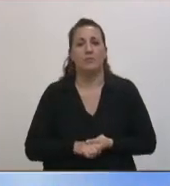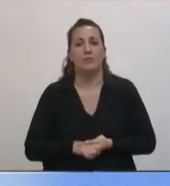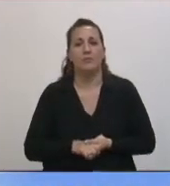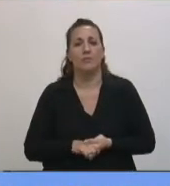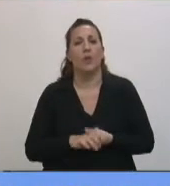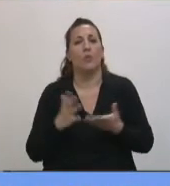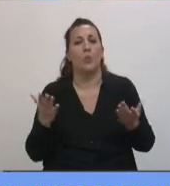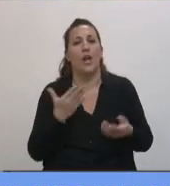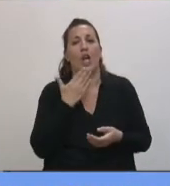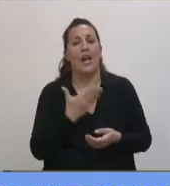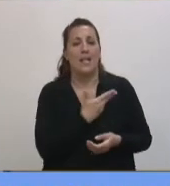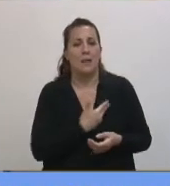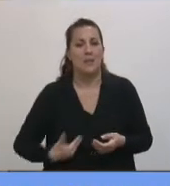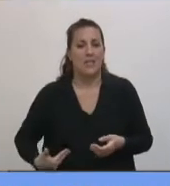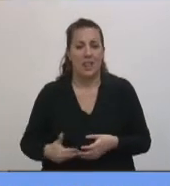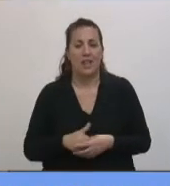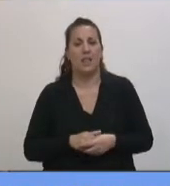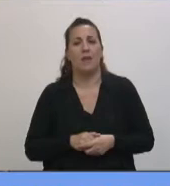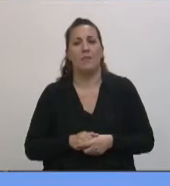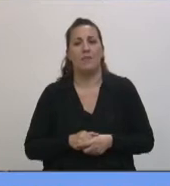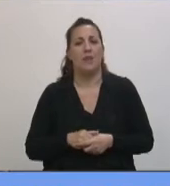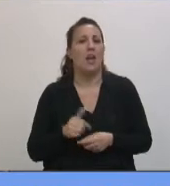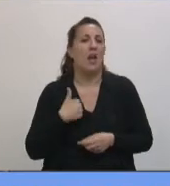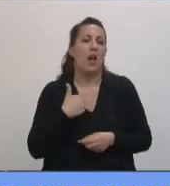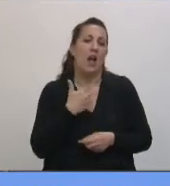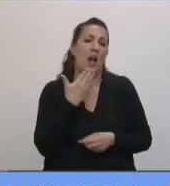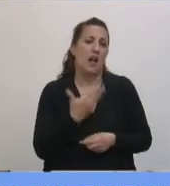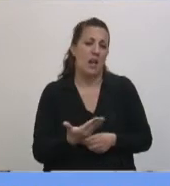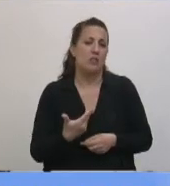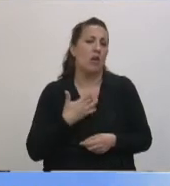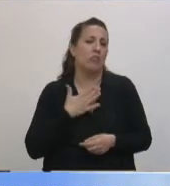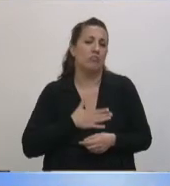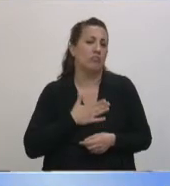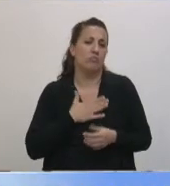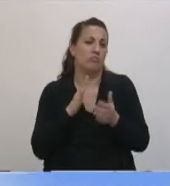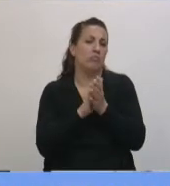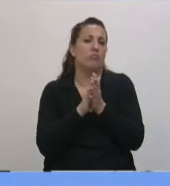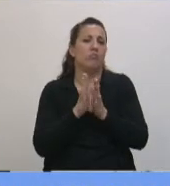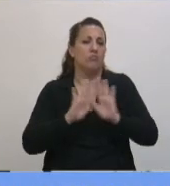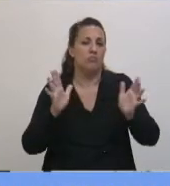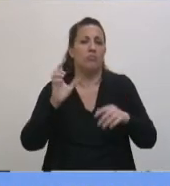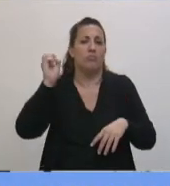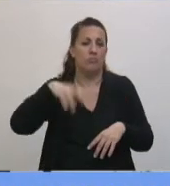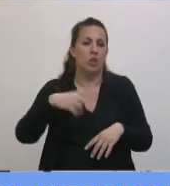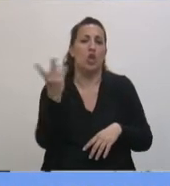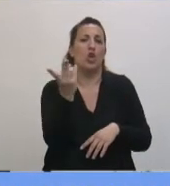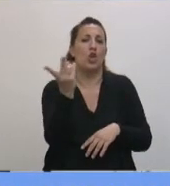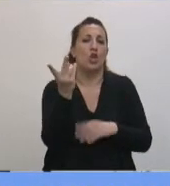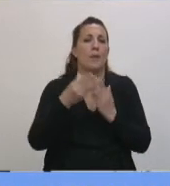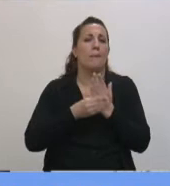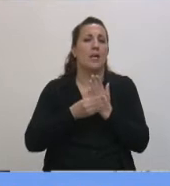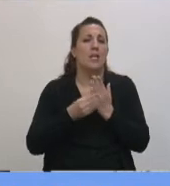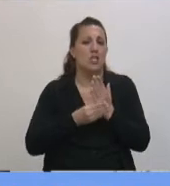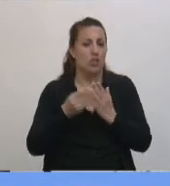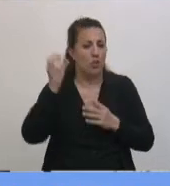Bueno, gracias Presidente. Agradecer y celebrar que estén presentes los dos ministros que se